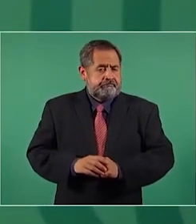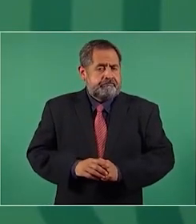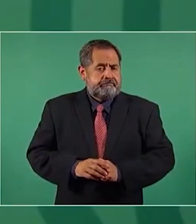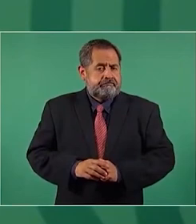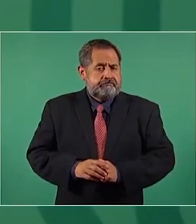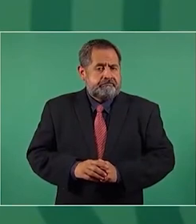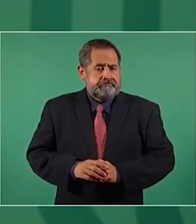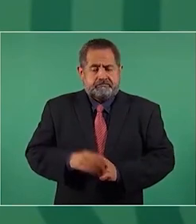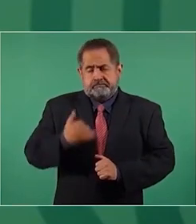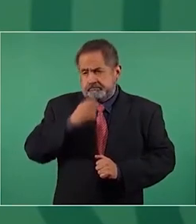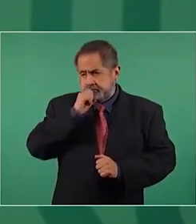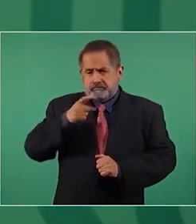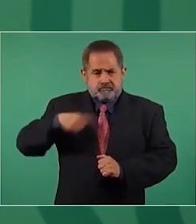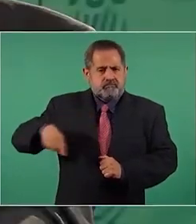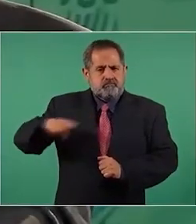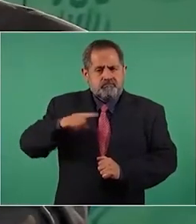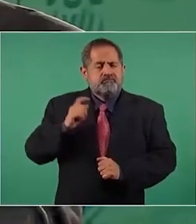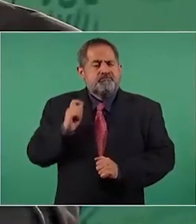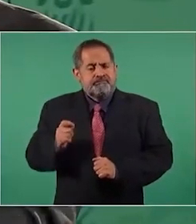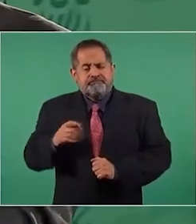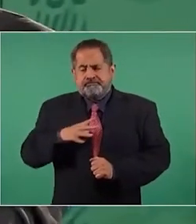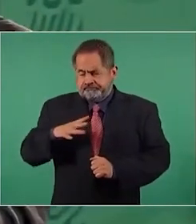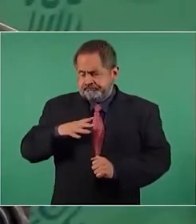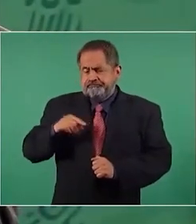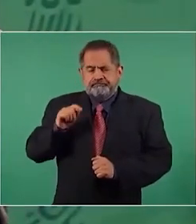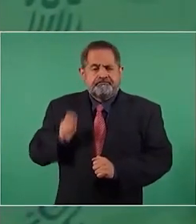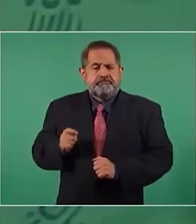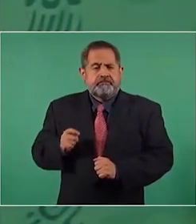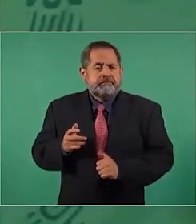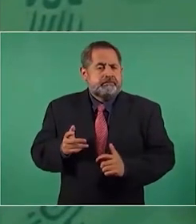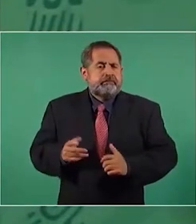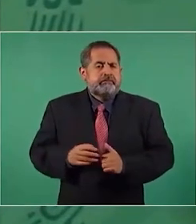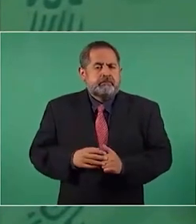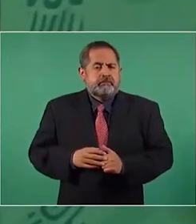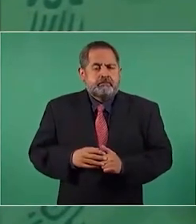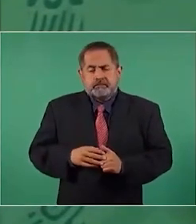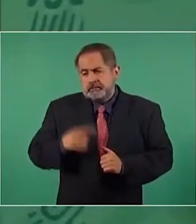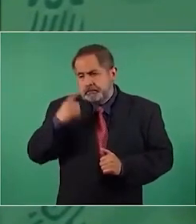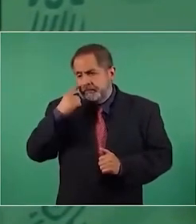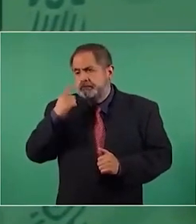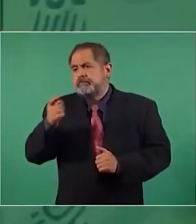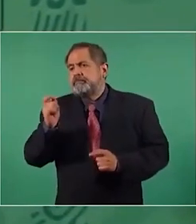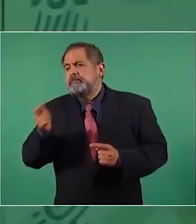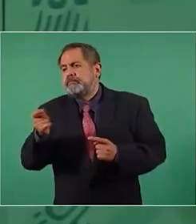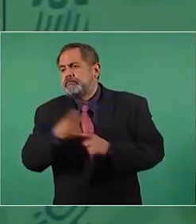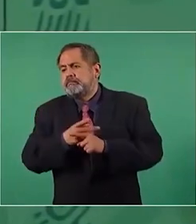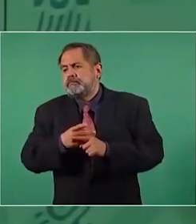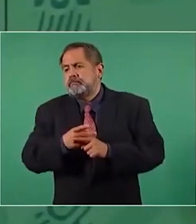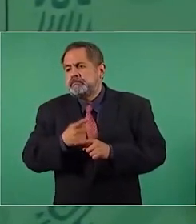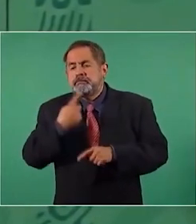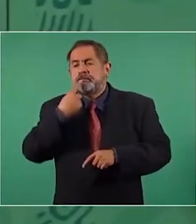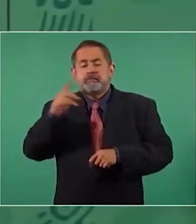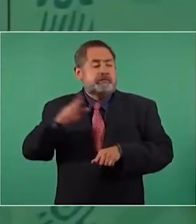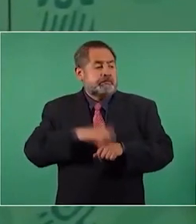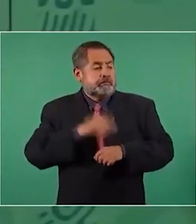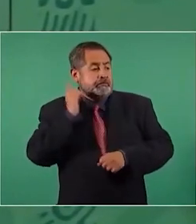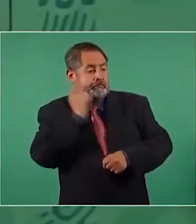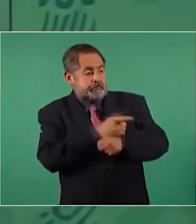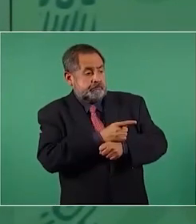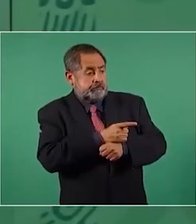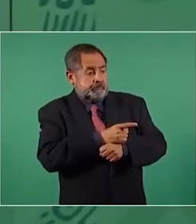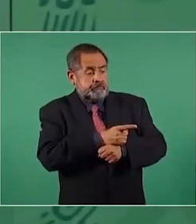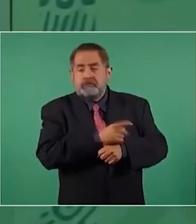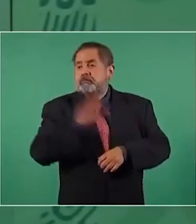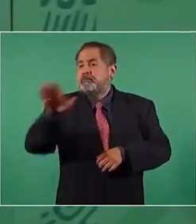Y nosotros tenemos que estar atentos y denunciar a los